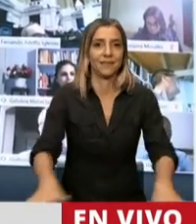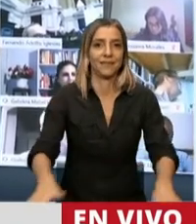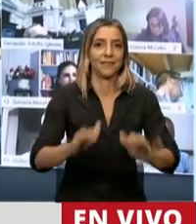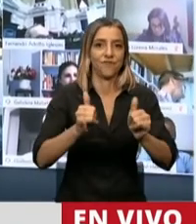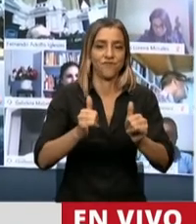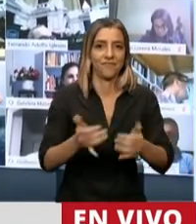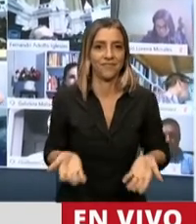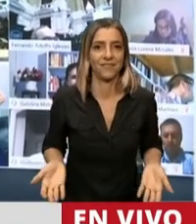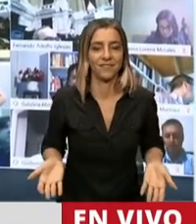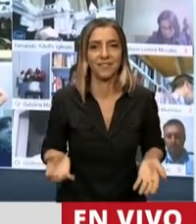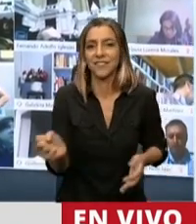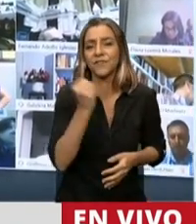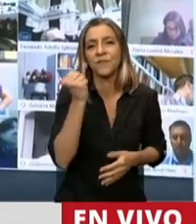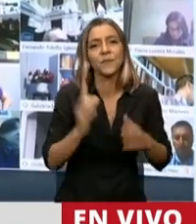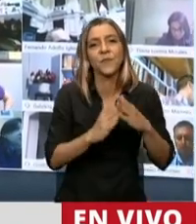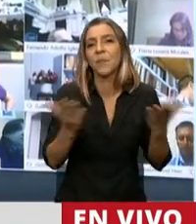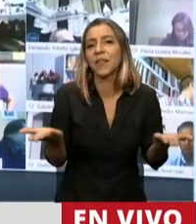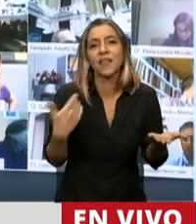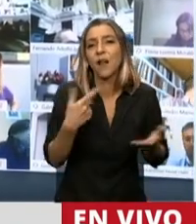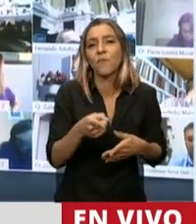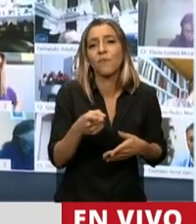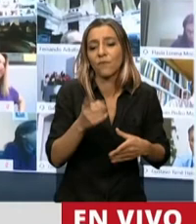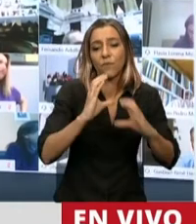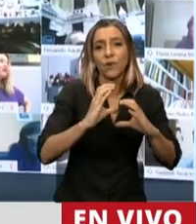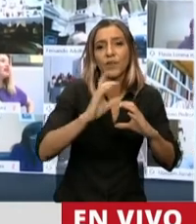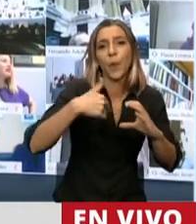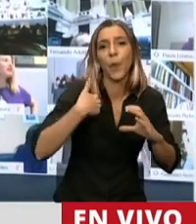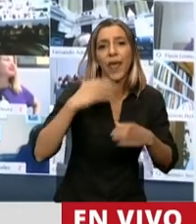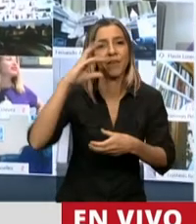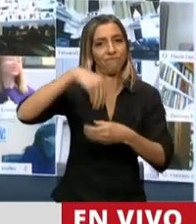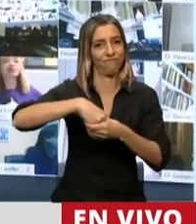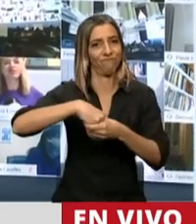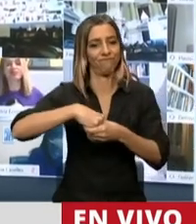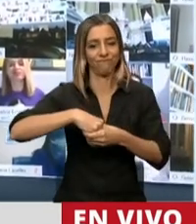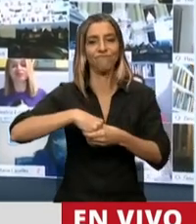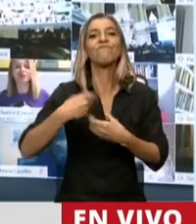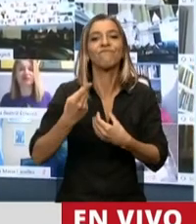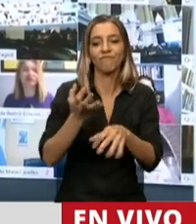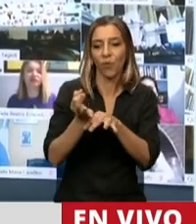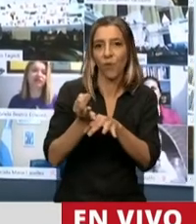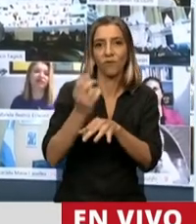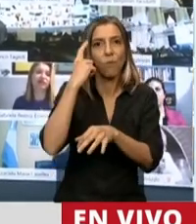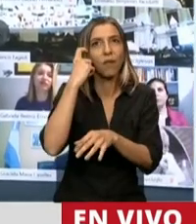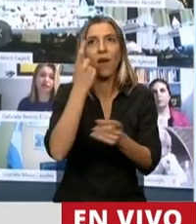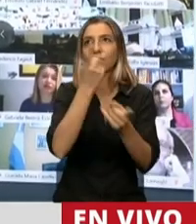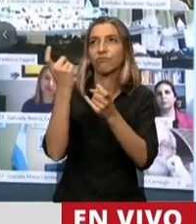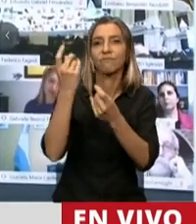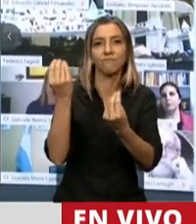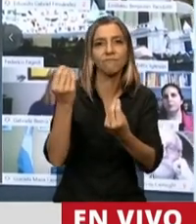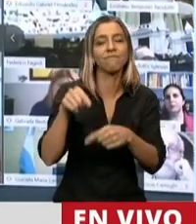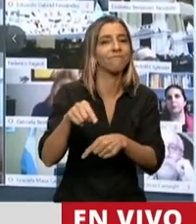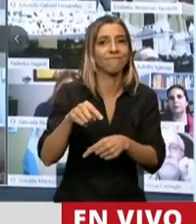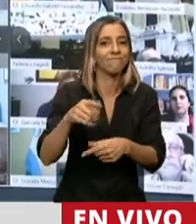importantísima para la inserción, para el acceso y el aprendizaje, para disminuir y evitar